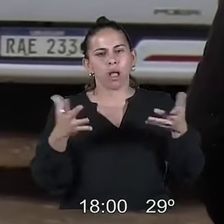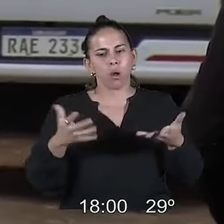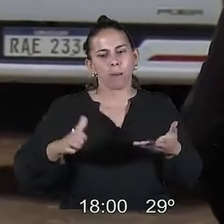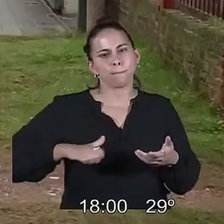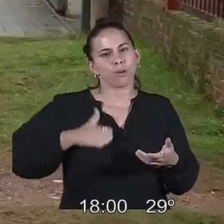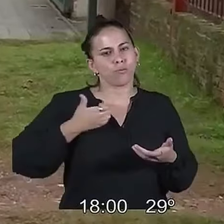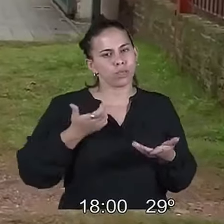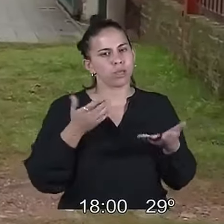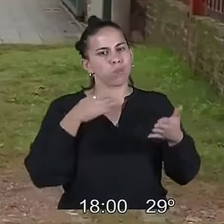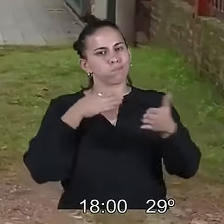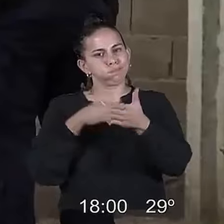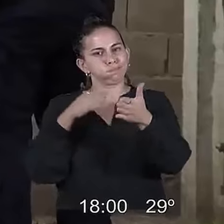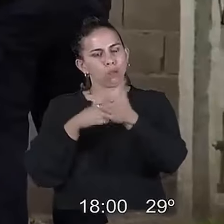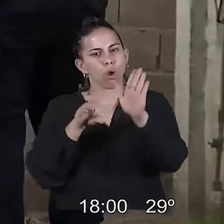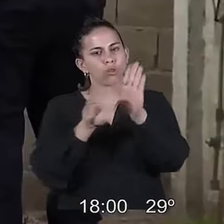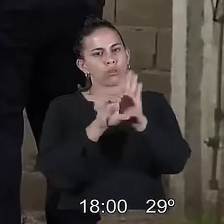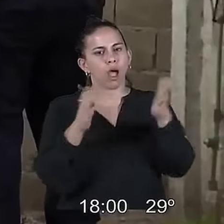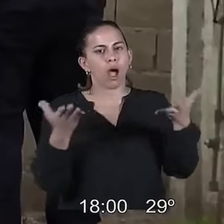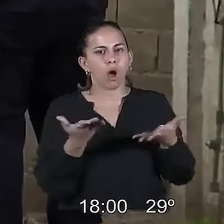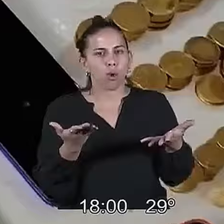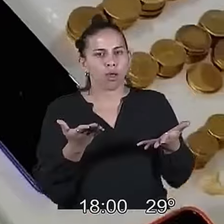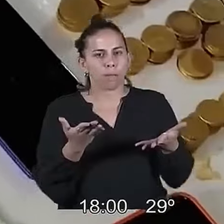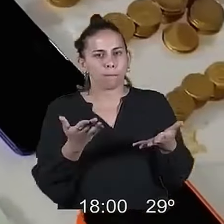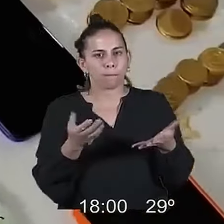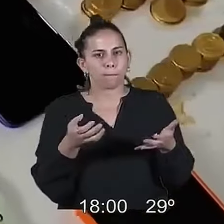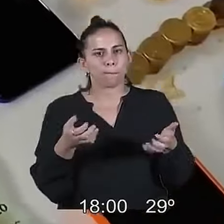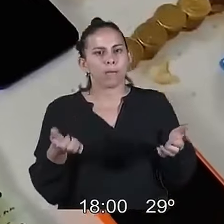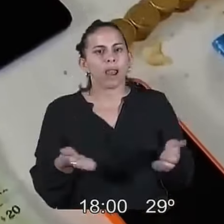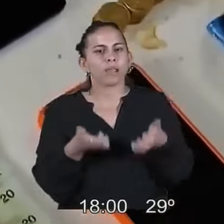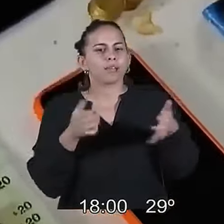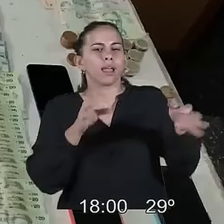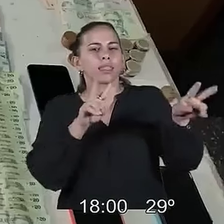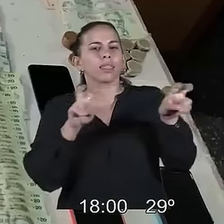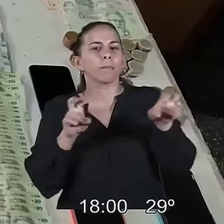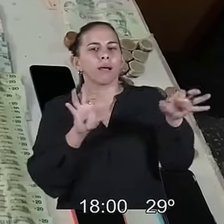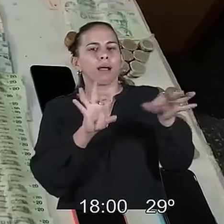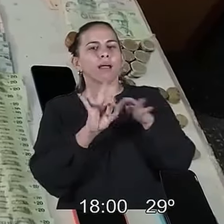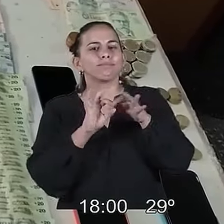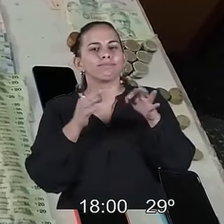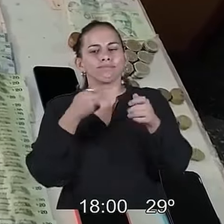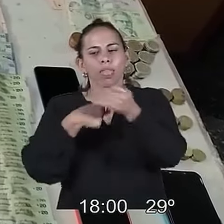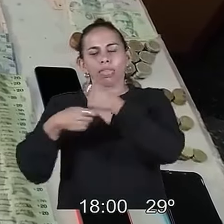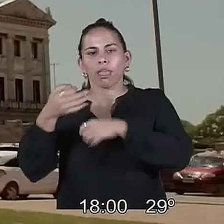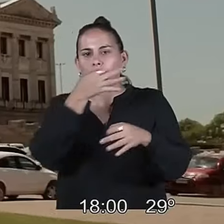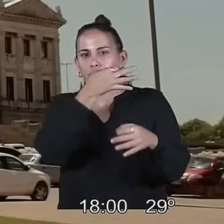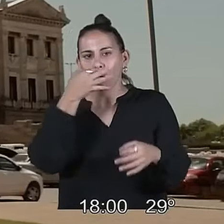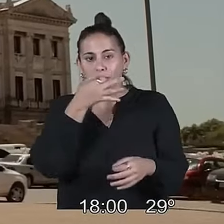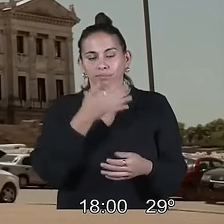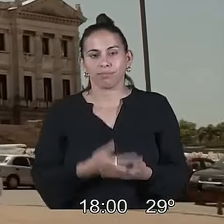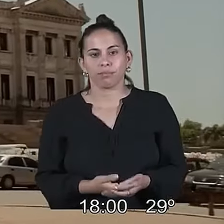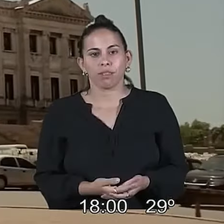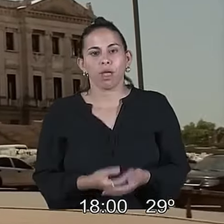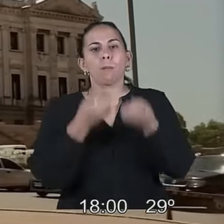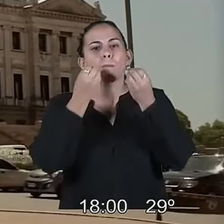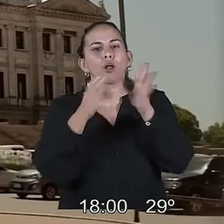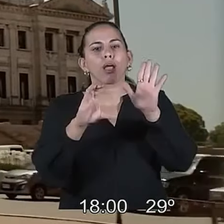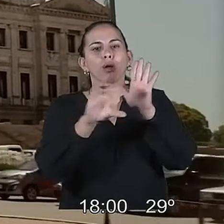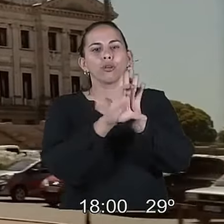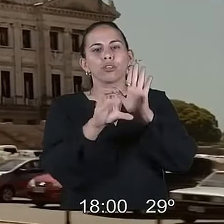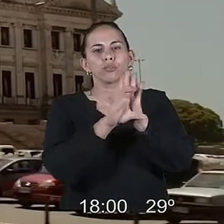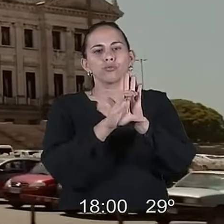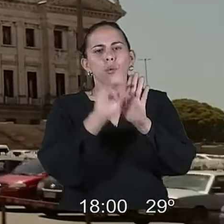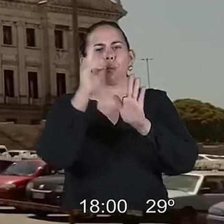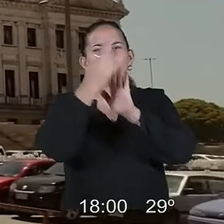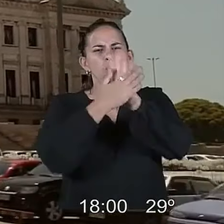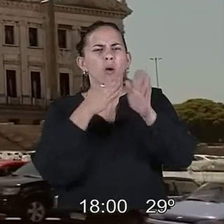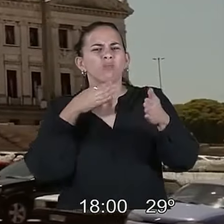impedimento constitucional actual para cometer delitos, especialmente vinculados al narcotráfico. ¿Por qué la Constitución del